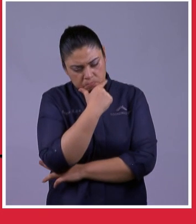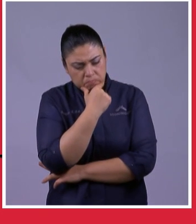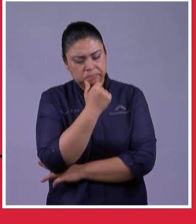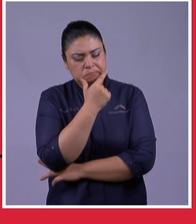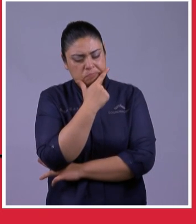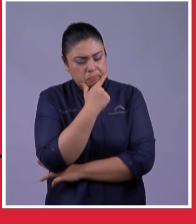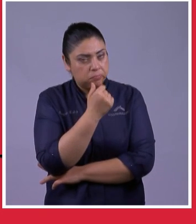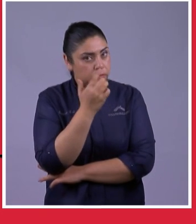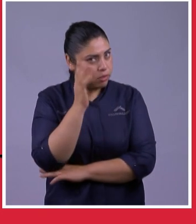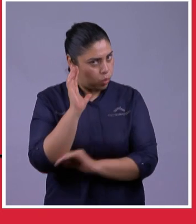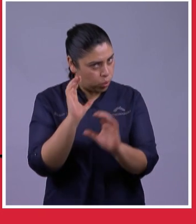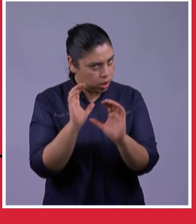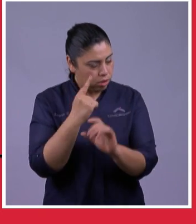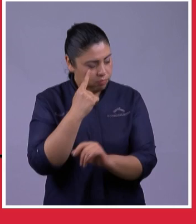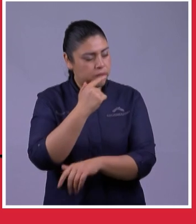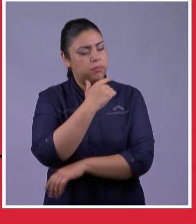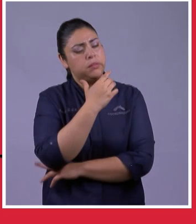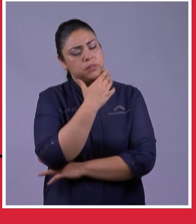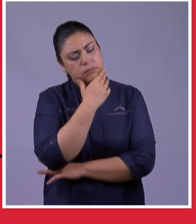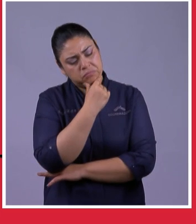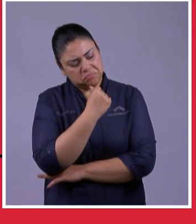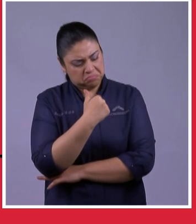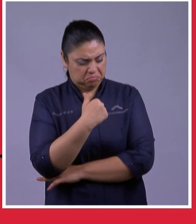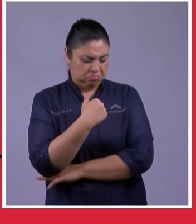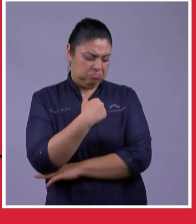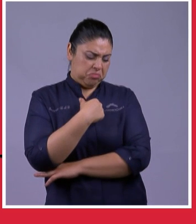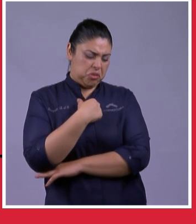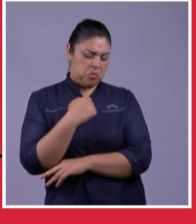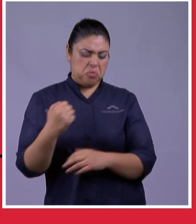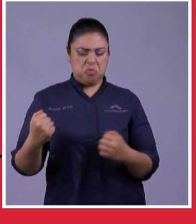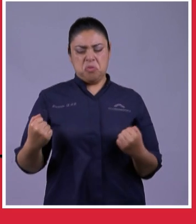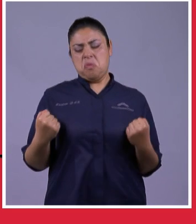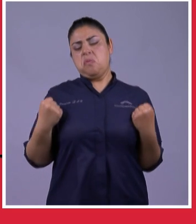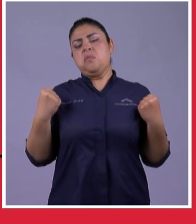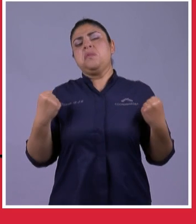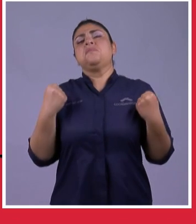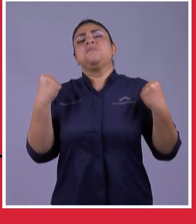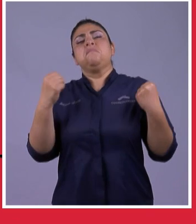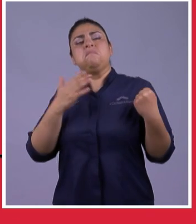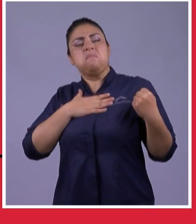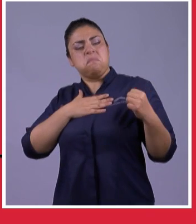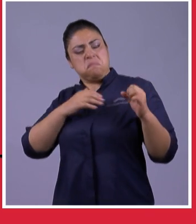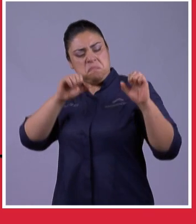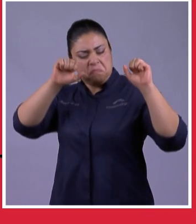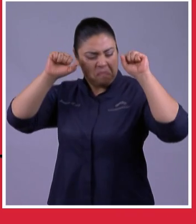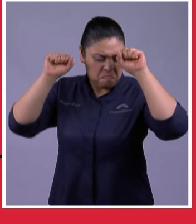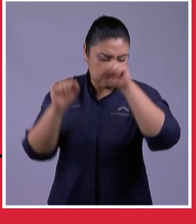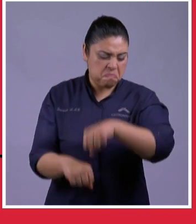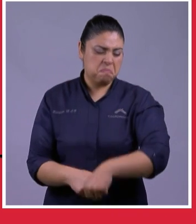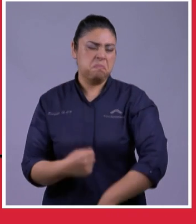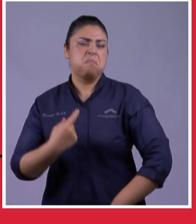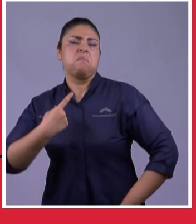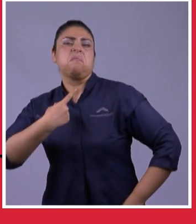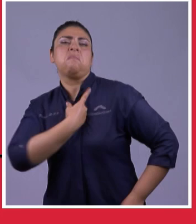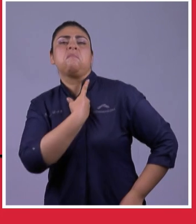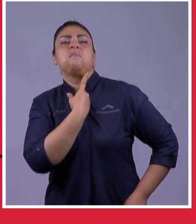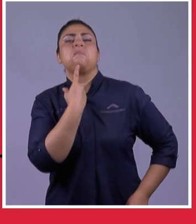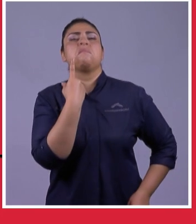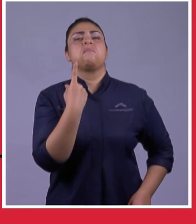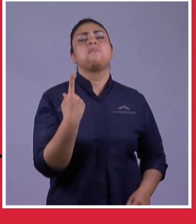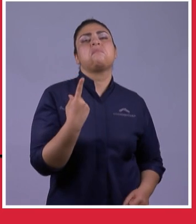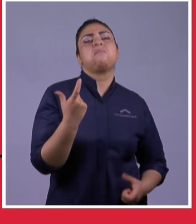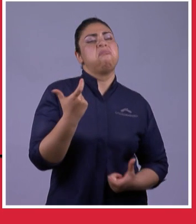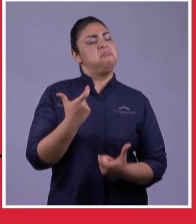Cuidado De No Decirte A Ti Mismo Mi Fuerza Y Mi Propio Poder Han Obtenido Esta Riqueza Para Mí